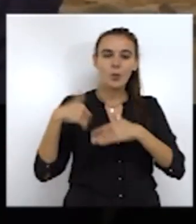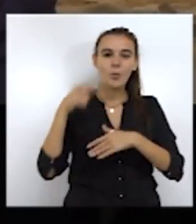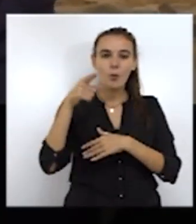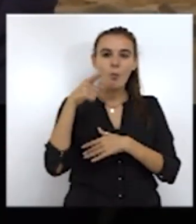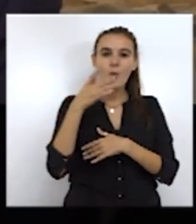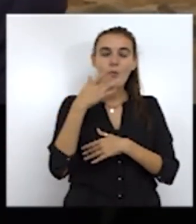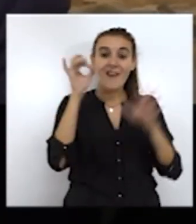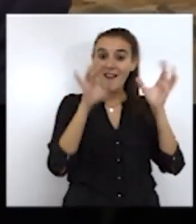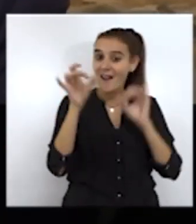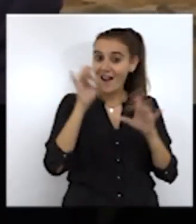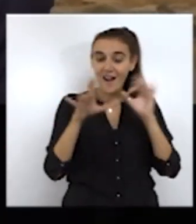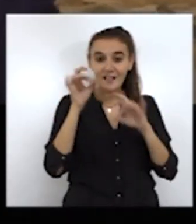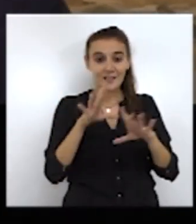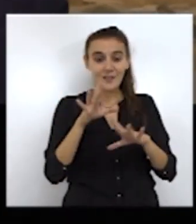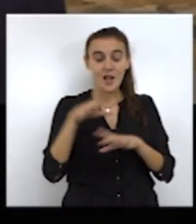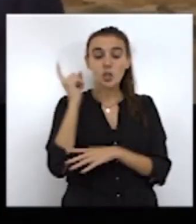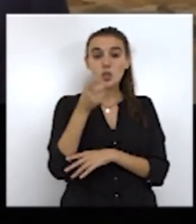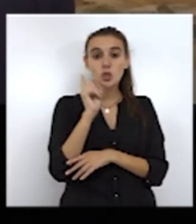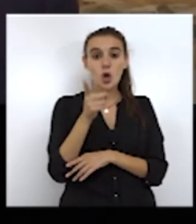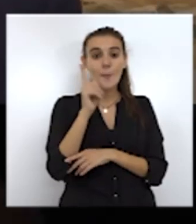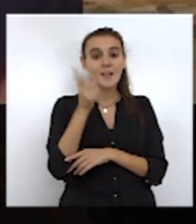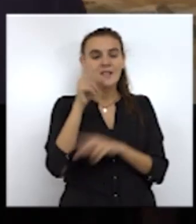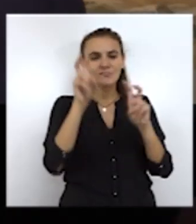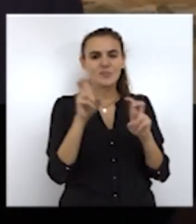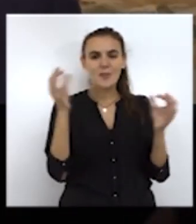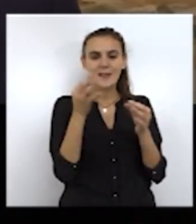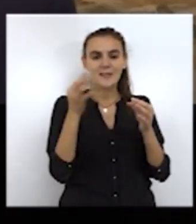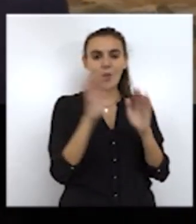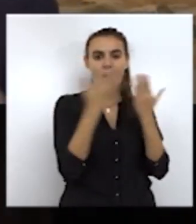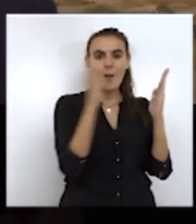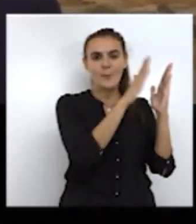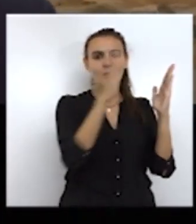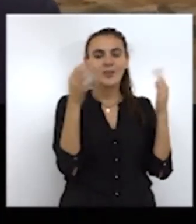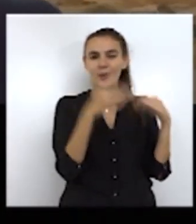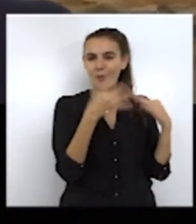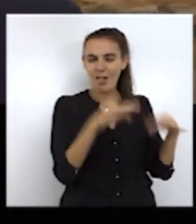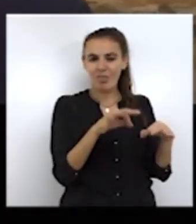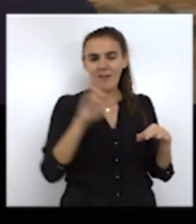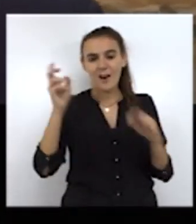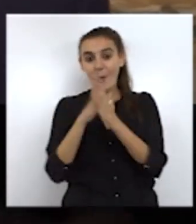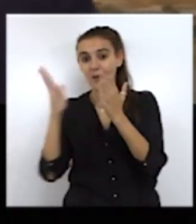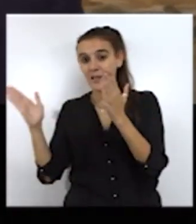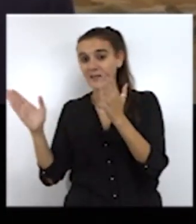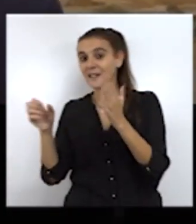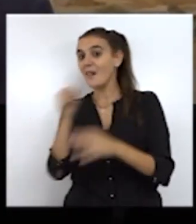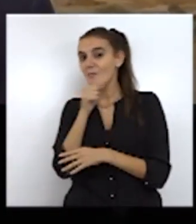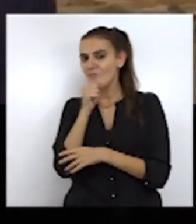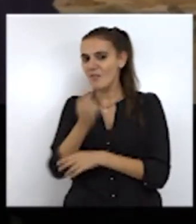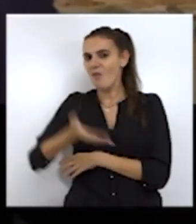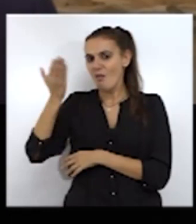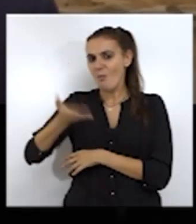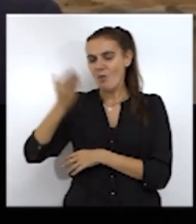una intensísima actividad no solo ya en la biblioteca convencional, que ya en la vieja bibliotecaria importante, aquí se ha